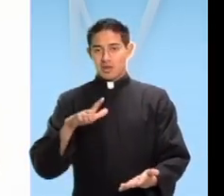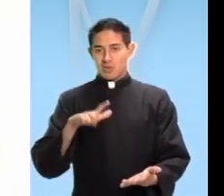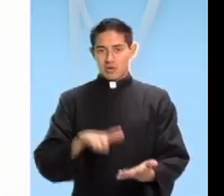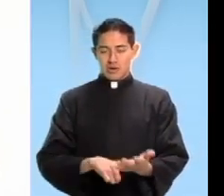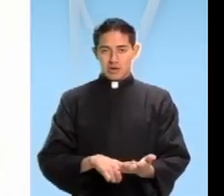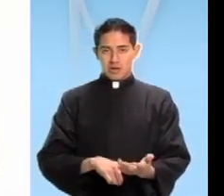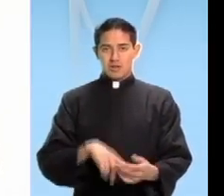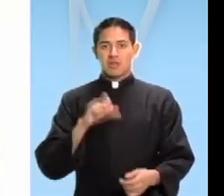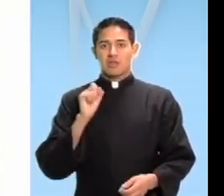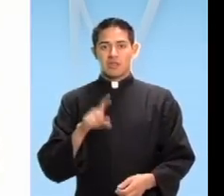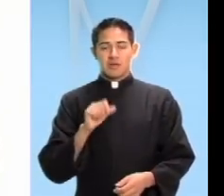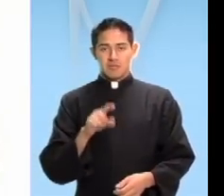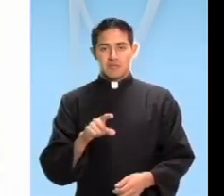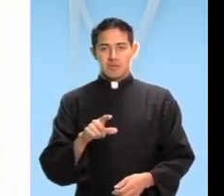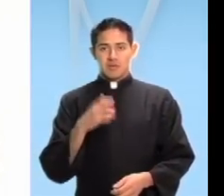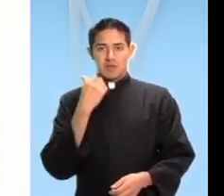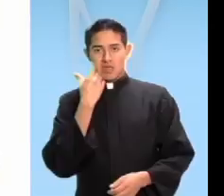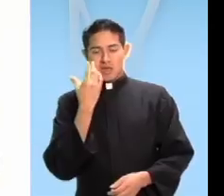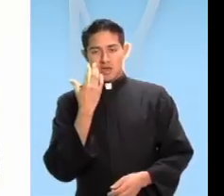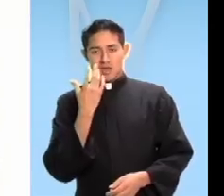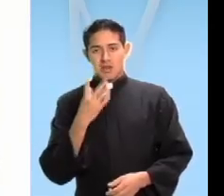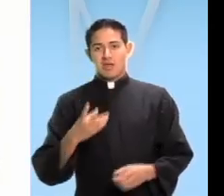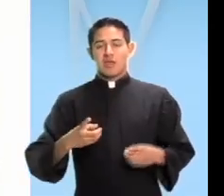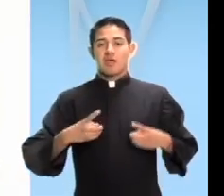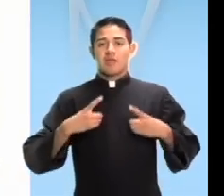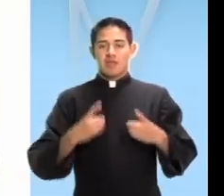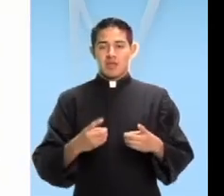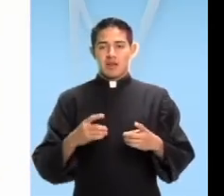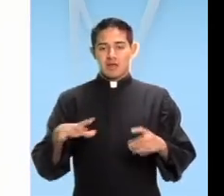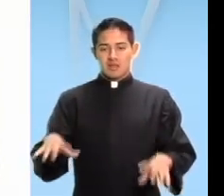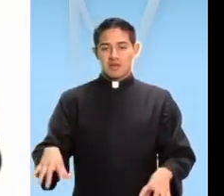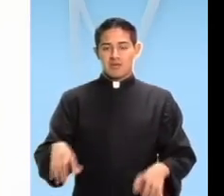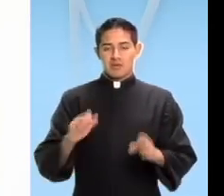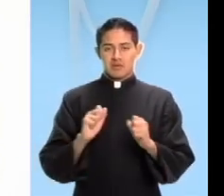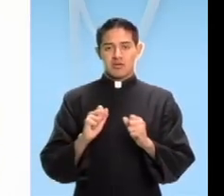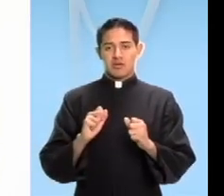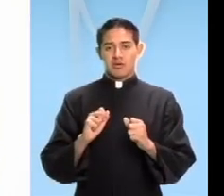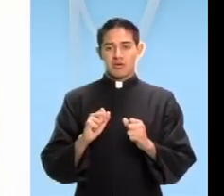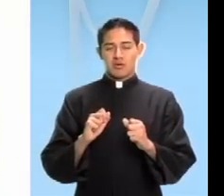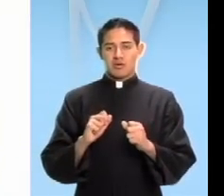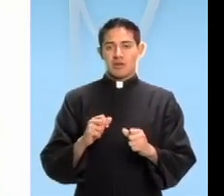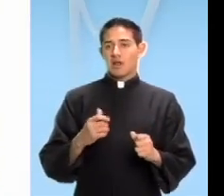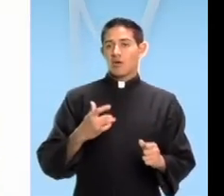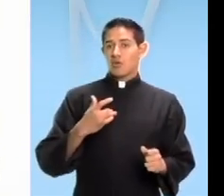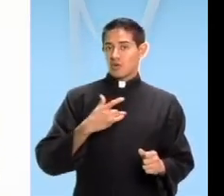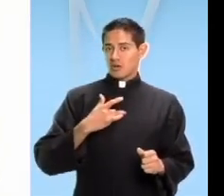donde el lugar interior en el corazón de Saqueo.